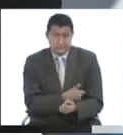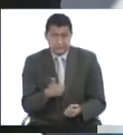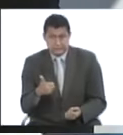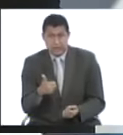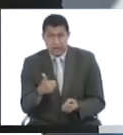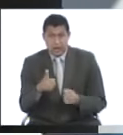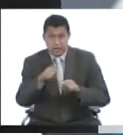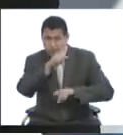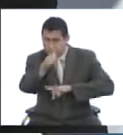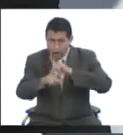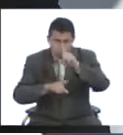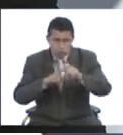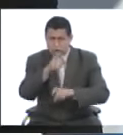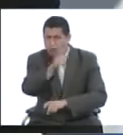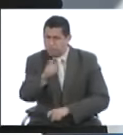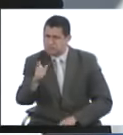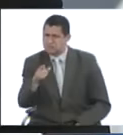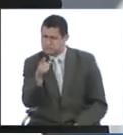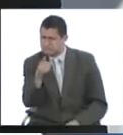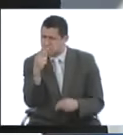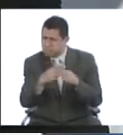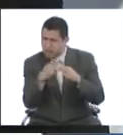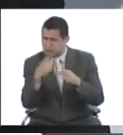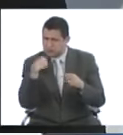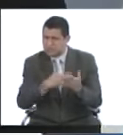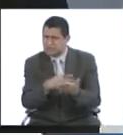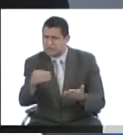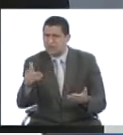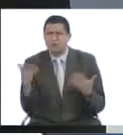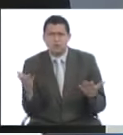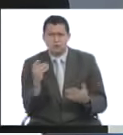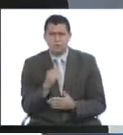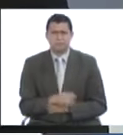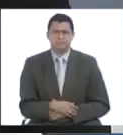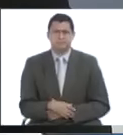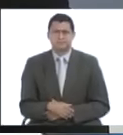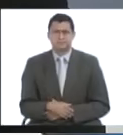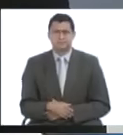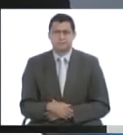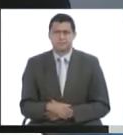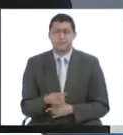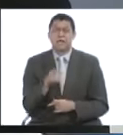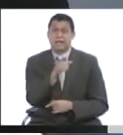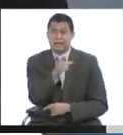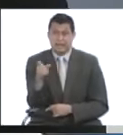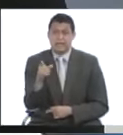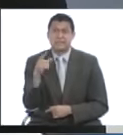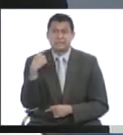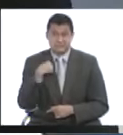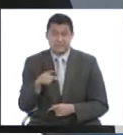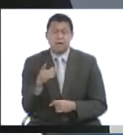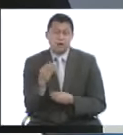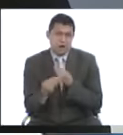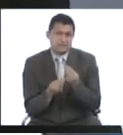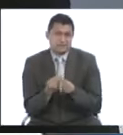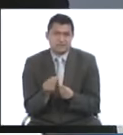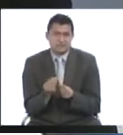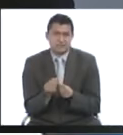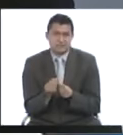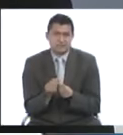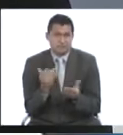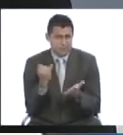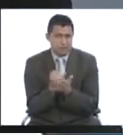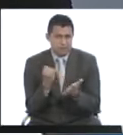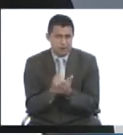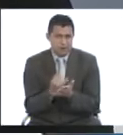con un cuestionario, cuáles son aquellas personas que están en riesgo de desarrollar diabetes. ¿Y cómo es ese cuestionario, doctora? De hecho, ese cuestionario también lo estamos, digamos,